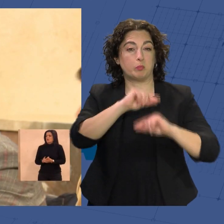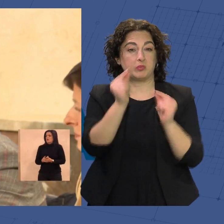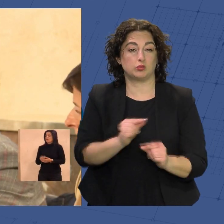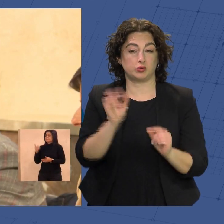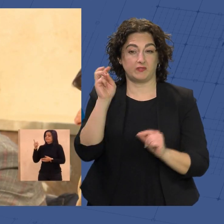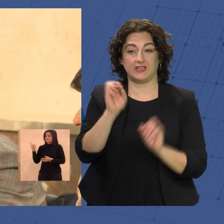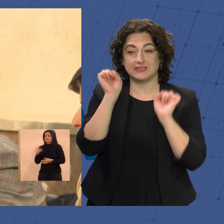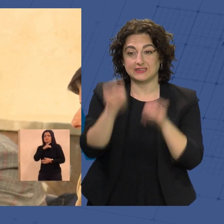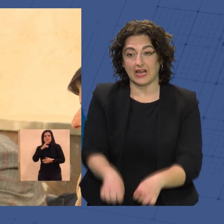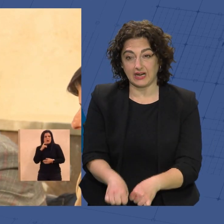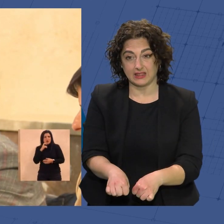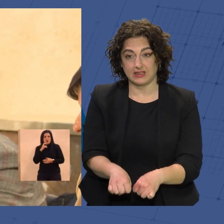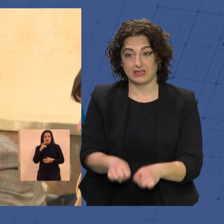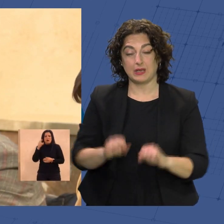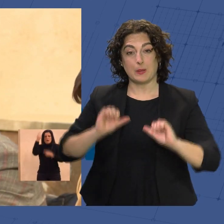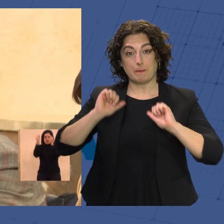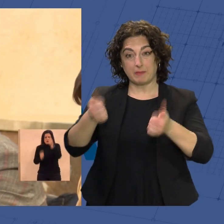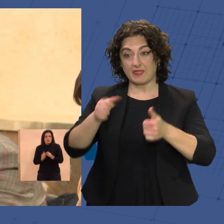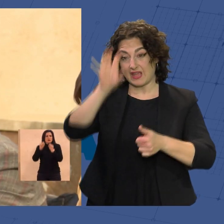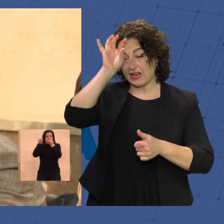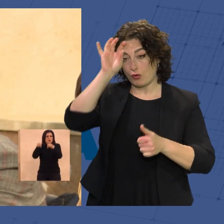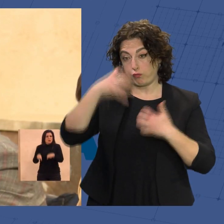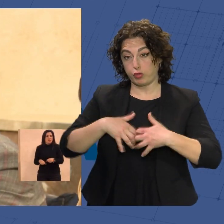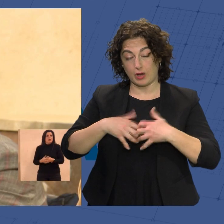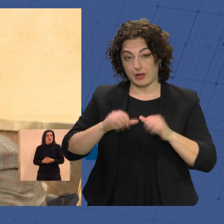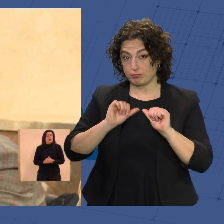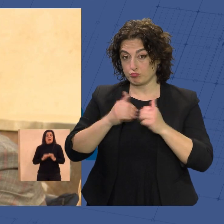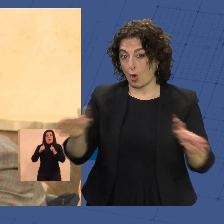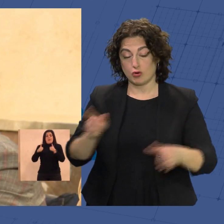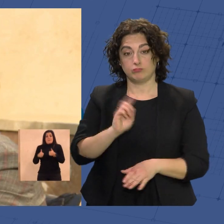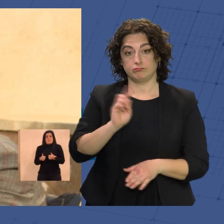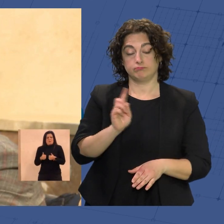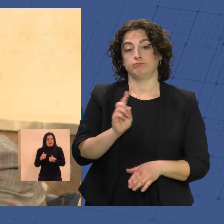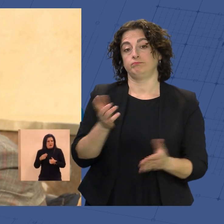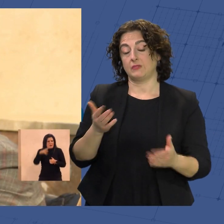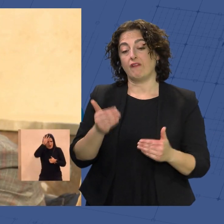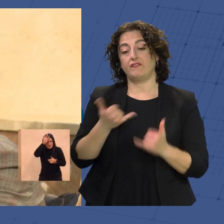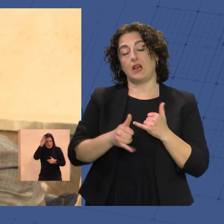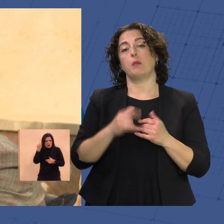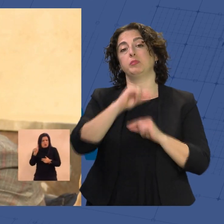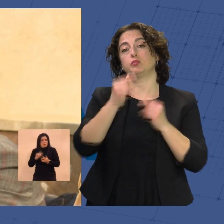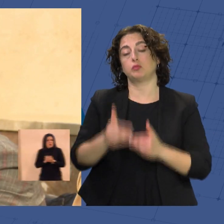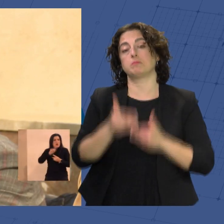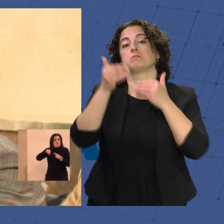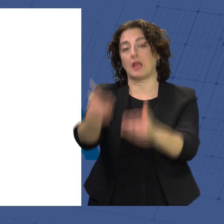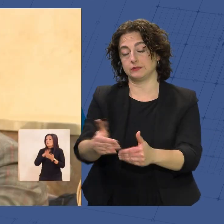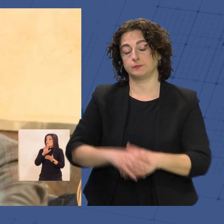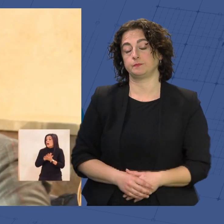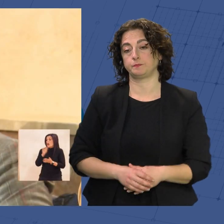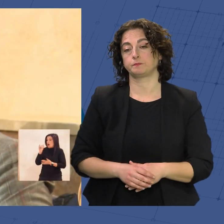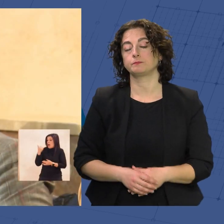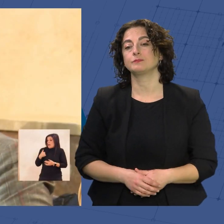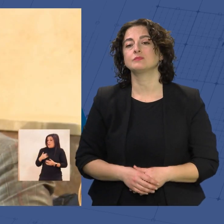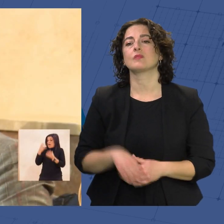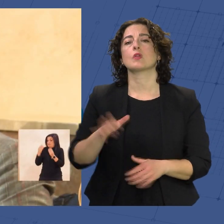tarde y que no entrará en vigor en el mes de enero como debería de ser. Y esto le ha obligado a prorrogar el presupuesto del año 23. Desde